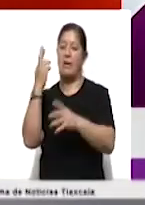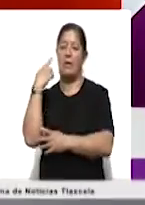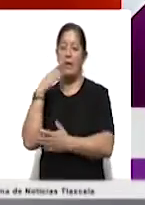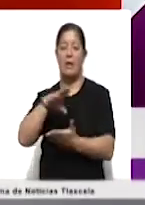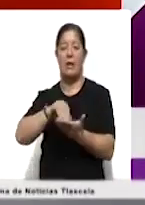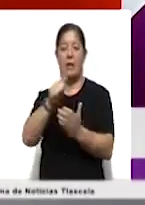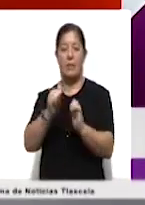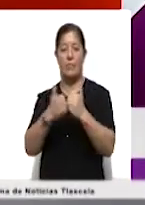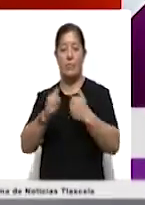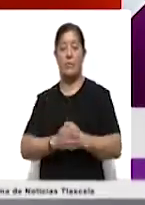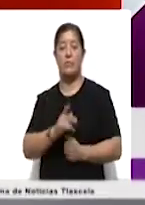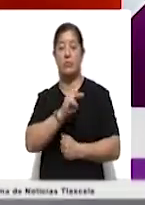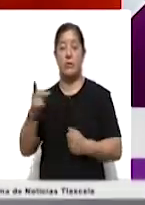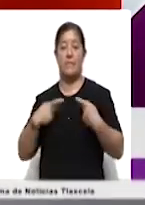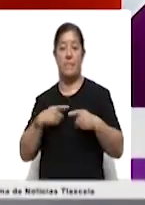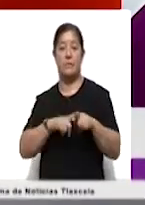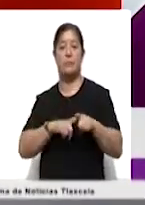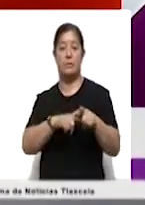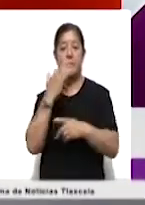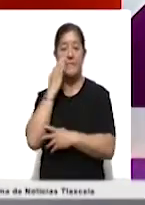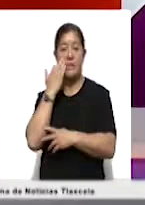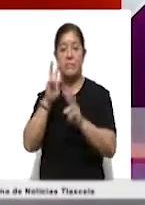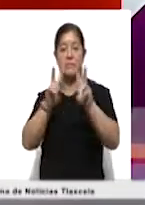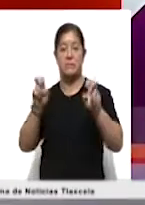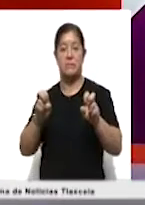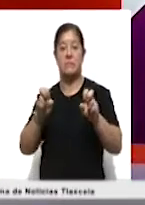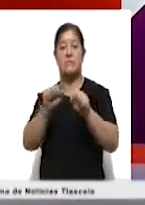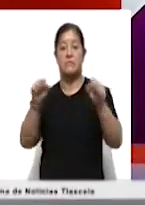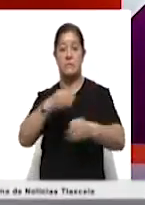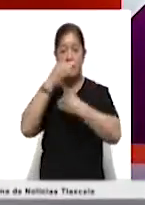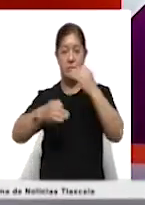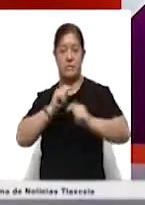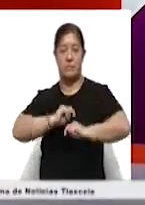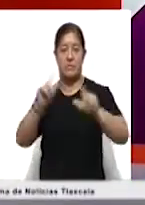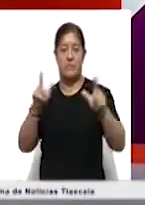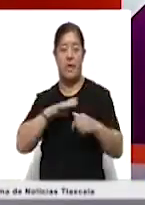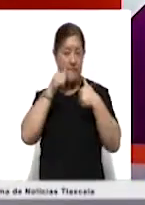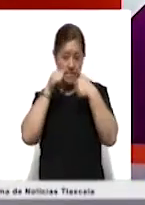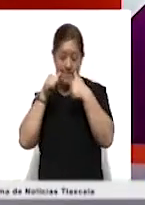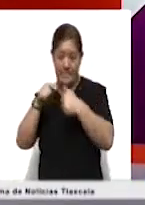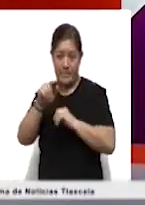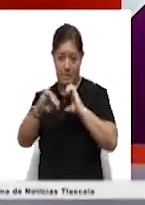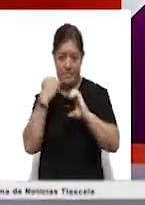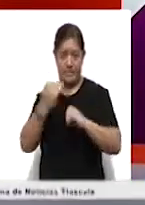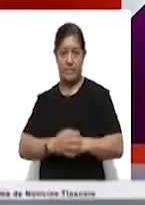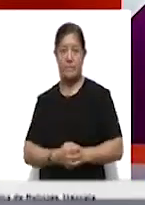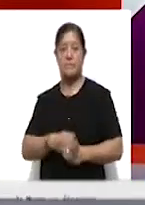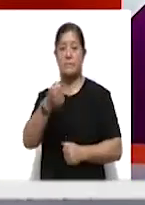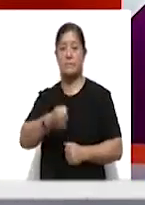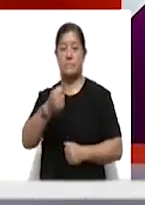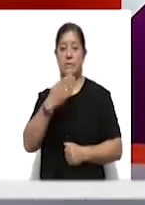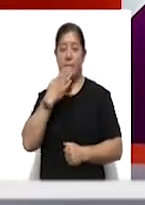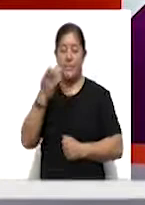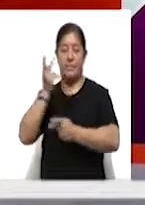Calpulal Fan, y a quienes nos siguen a través de la cuenta de Facebook Sistema de Noticias Tlaxcala, estaremos muy pendientes de sus comentarios. Salud y